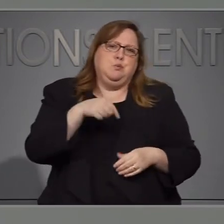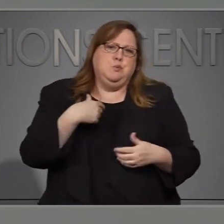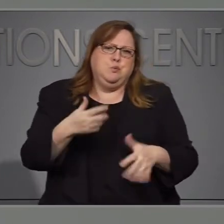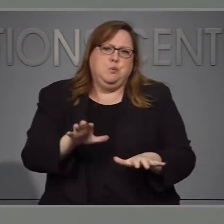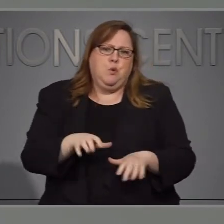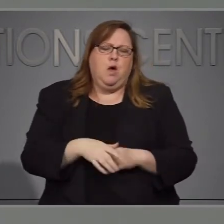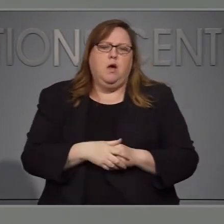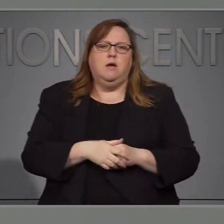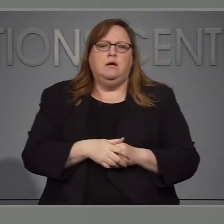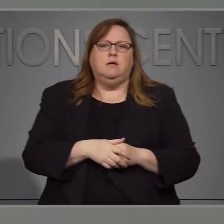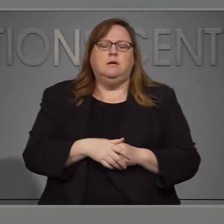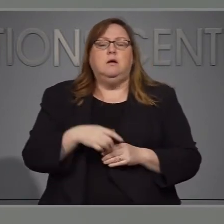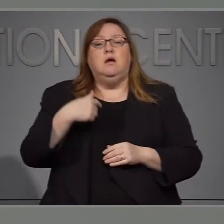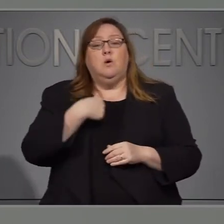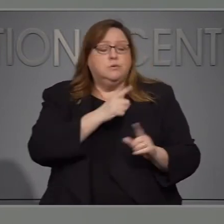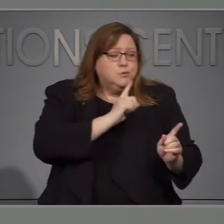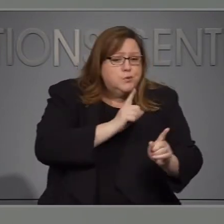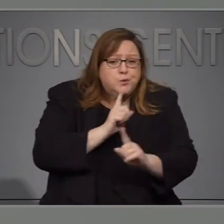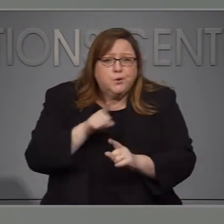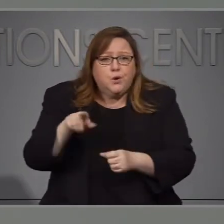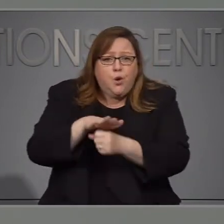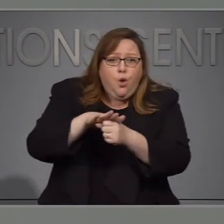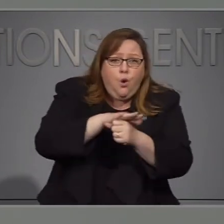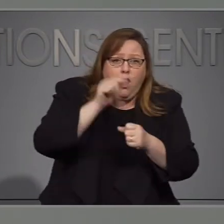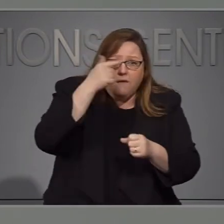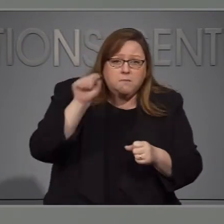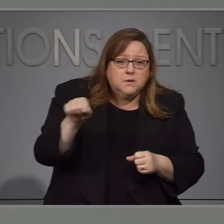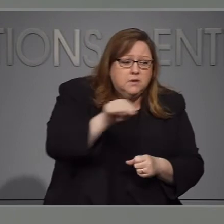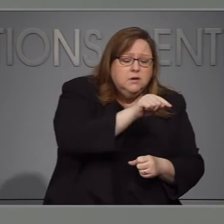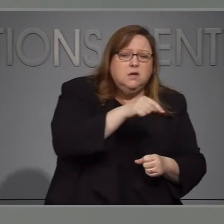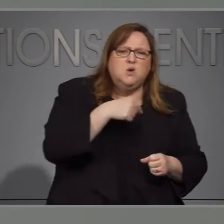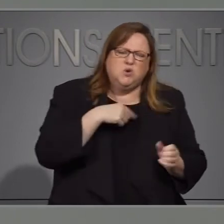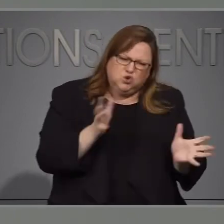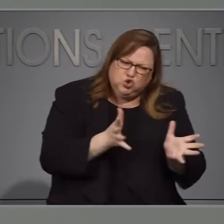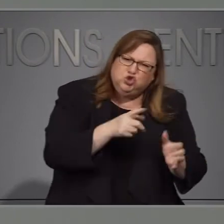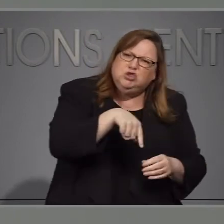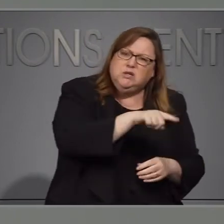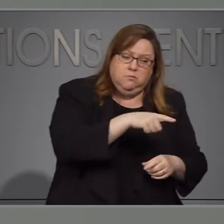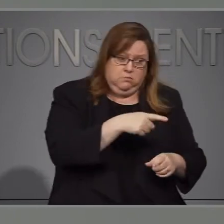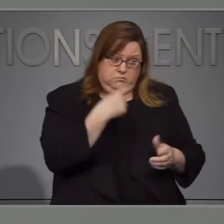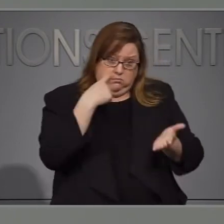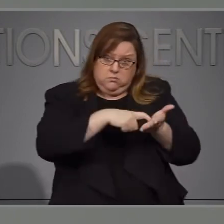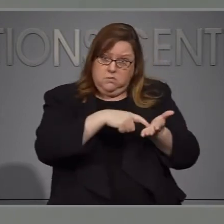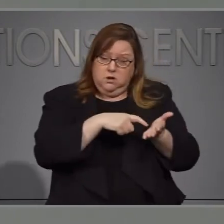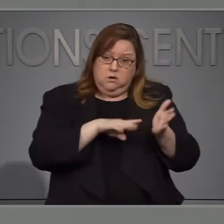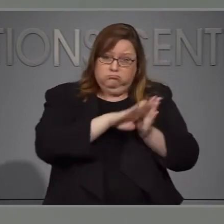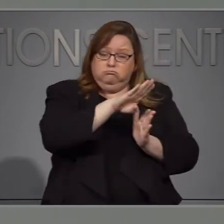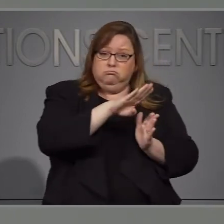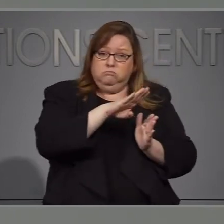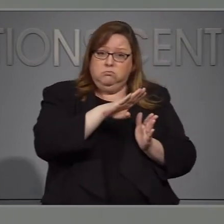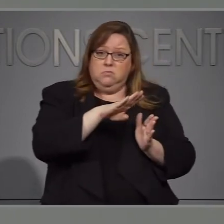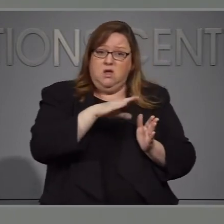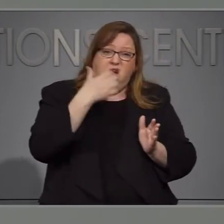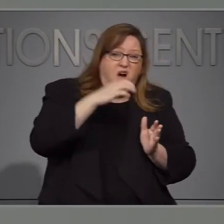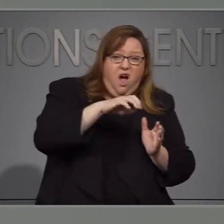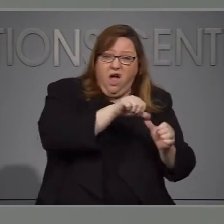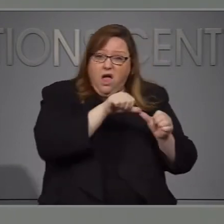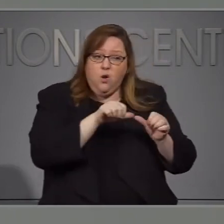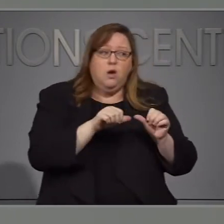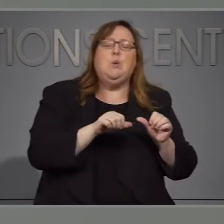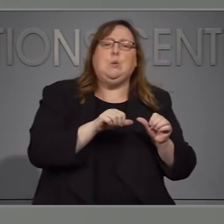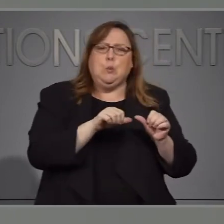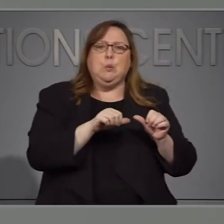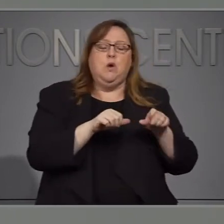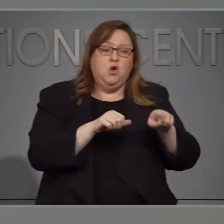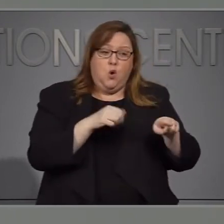gobiernos locales y ven problemas en particular y ven brotes que tomen decisiones que van a